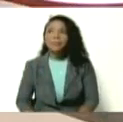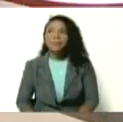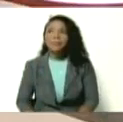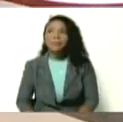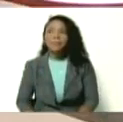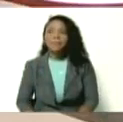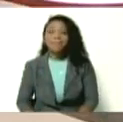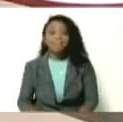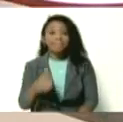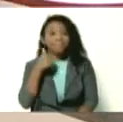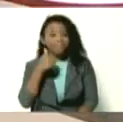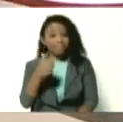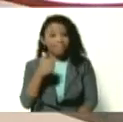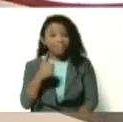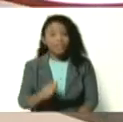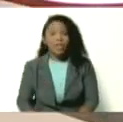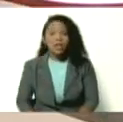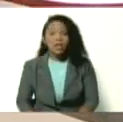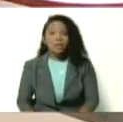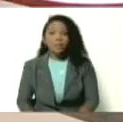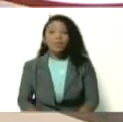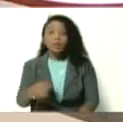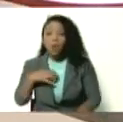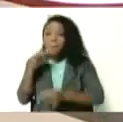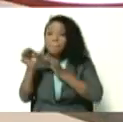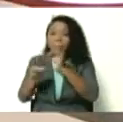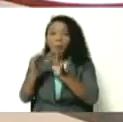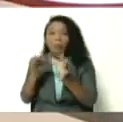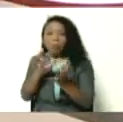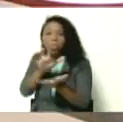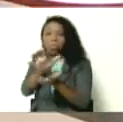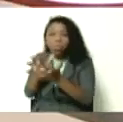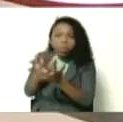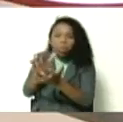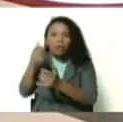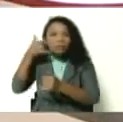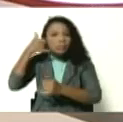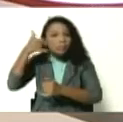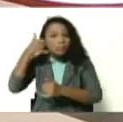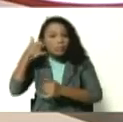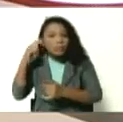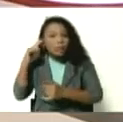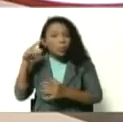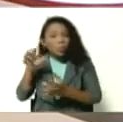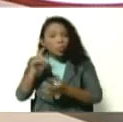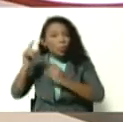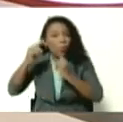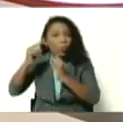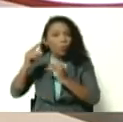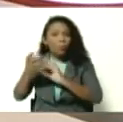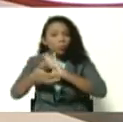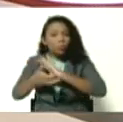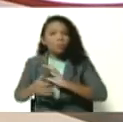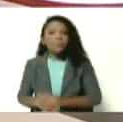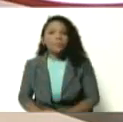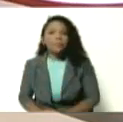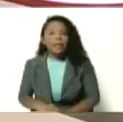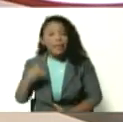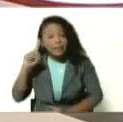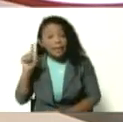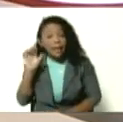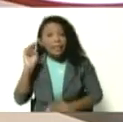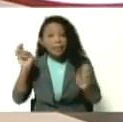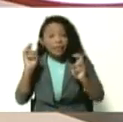Hola bien, Consul, como preguntaba hace algunos minutos, lo que parece es que hubo interferencia telefónica acerca del estatus desde el punto de vista de las relaciones